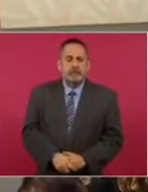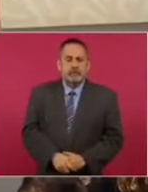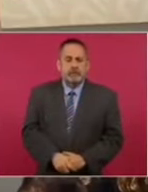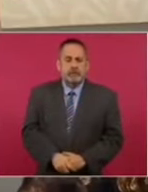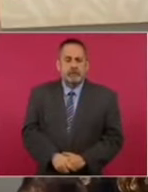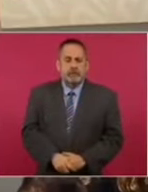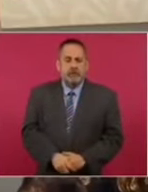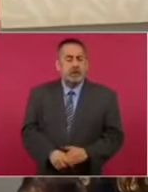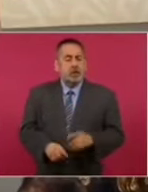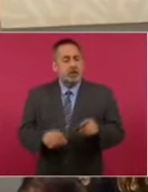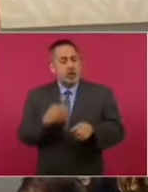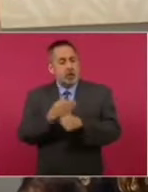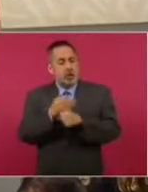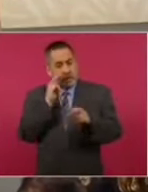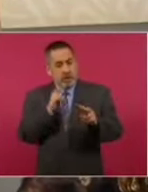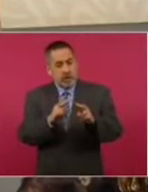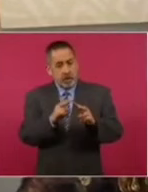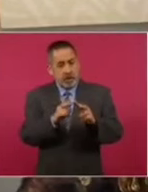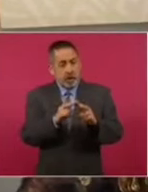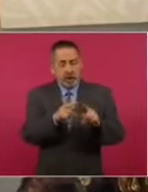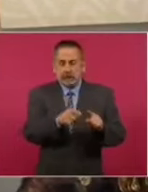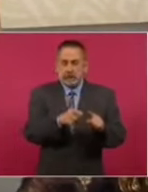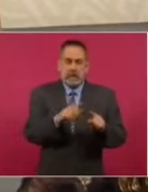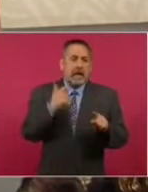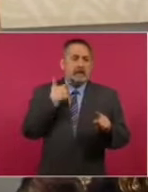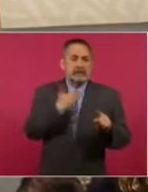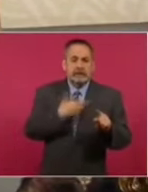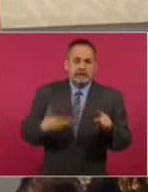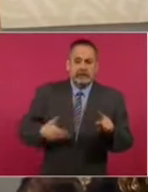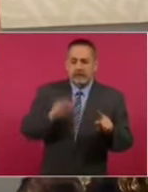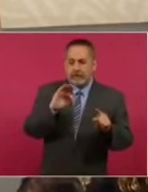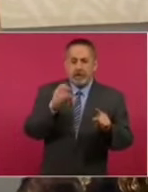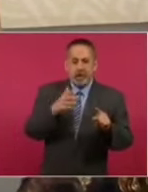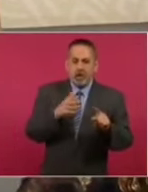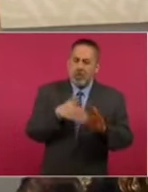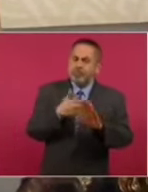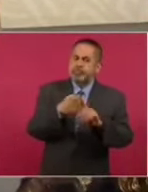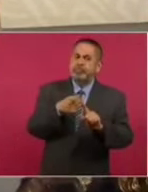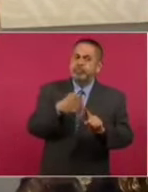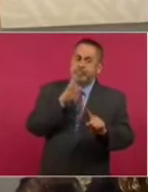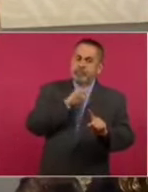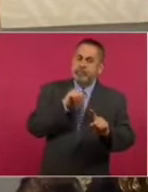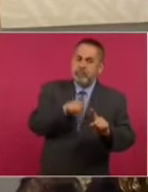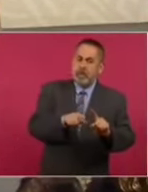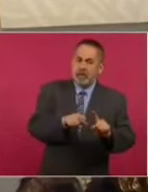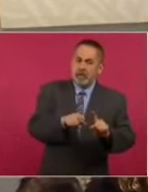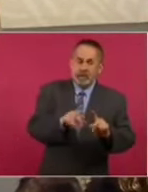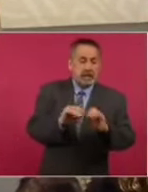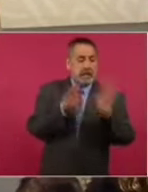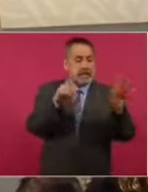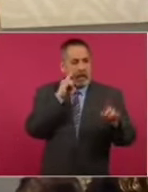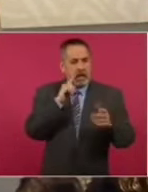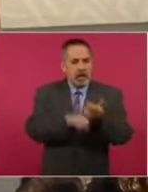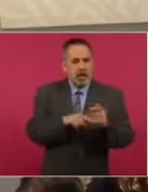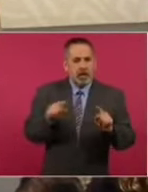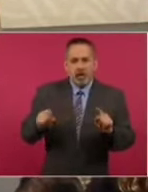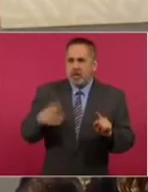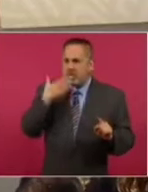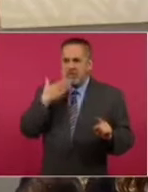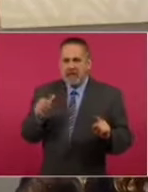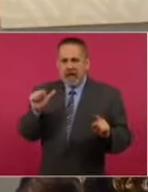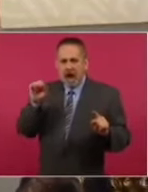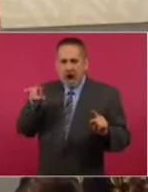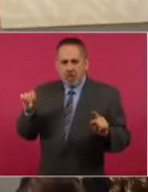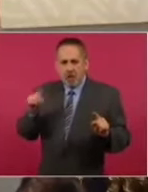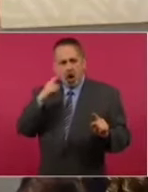Puesto lo que estamos viendo políticamente aquí, es un golpe enorme para el expresidente Felipe Calderón. No hay duda de que además la jugada, muy bien jugada por el presidente Andrés Manuel López